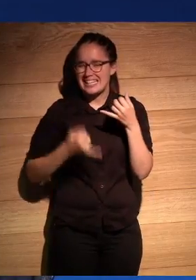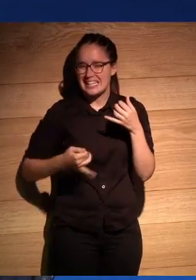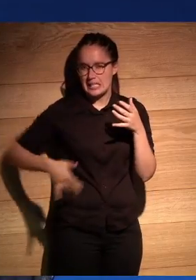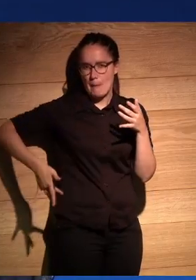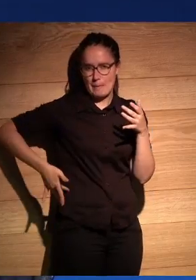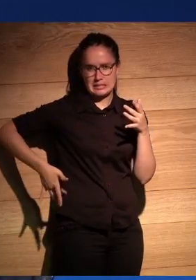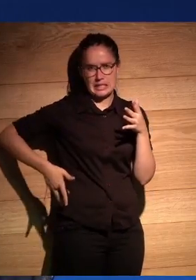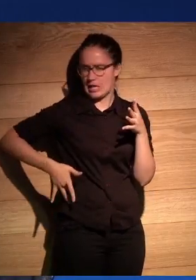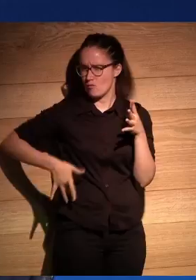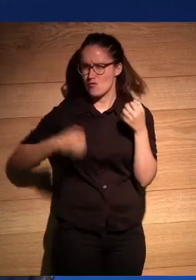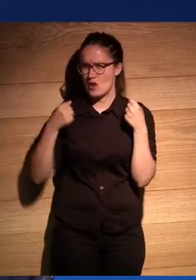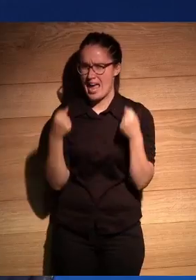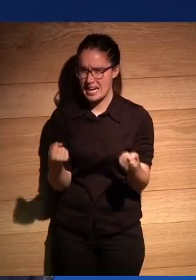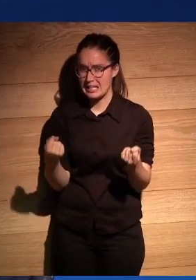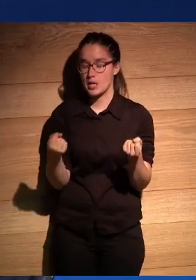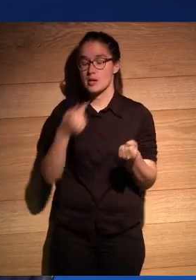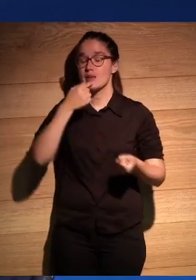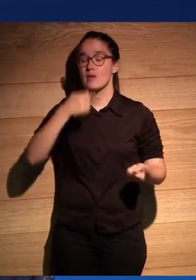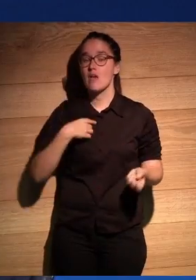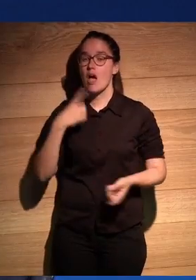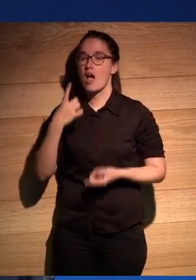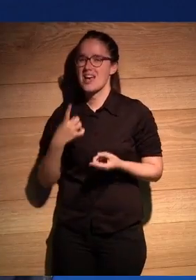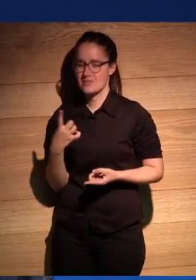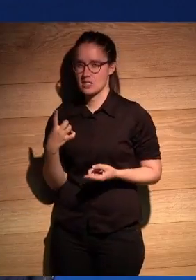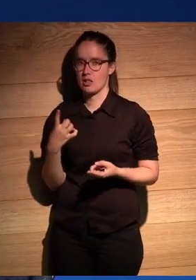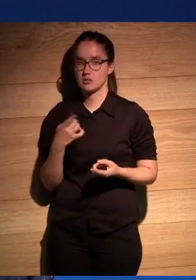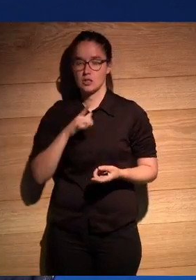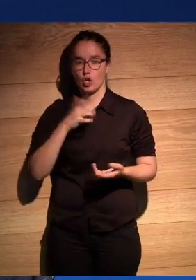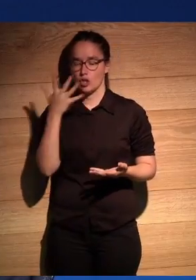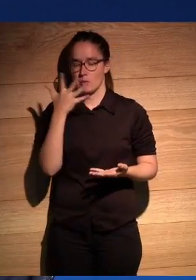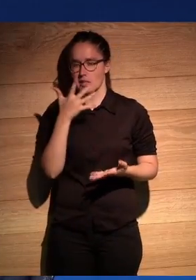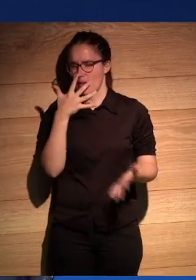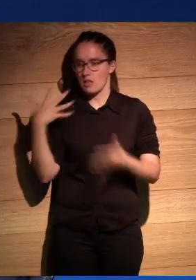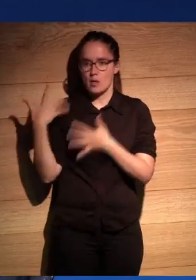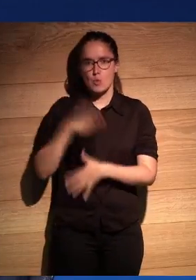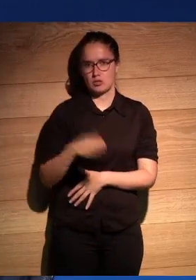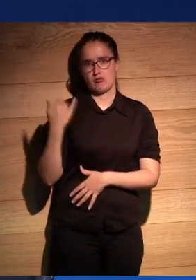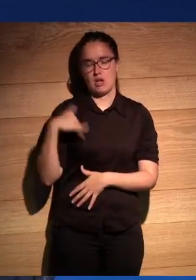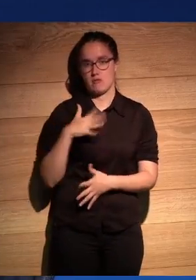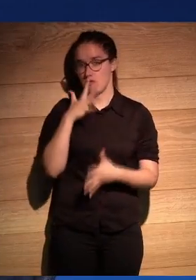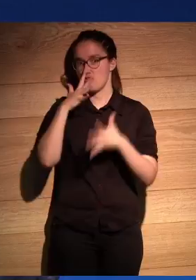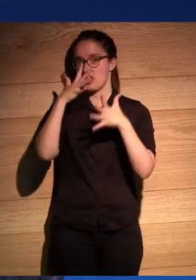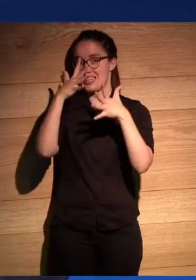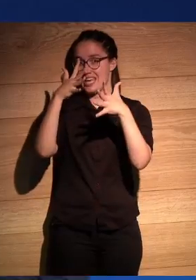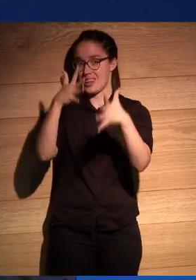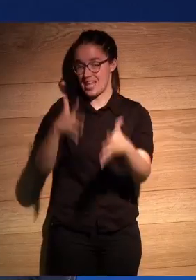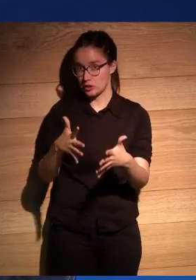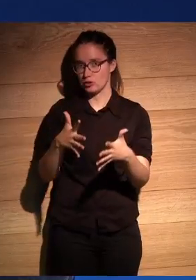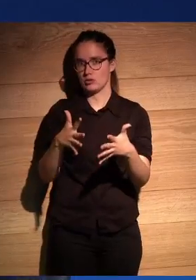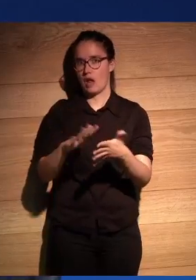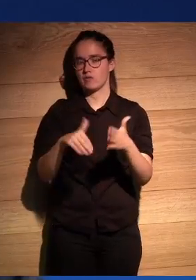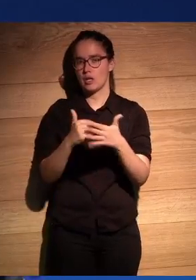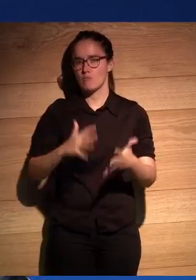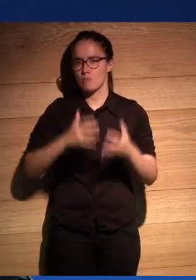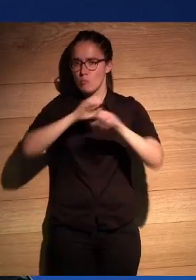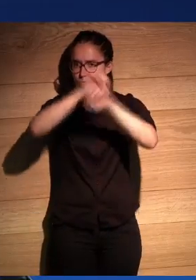crisis hepática y él me decía que a veces sospechaba que él había muerto hace 10 años y que estos los 10 años donde él finalmente se había